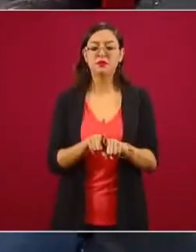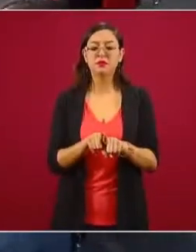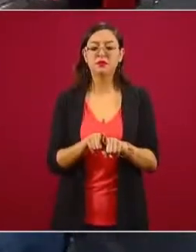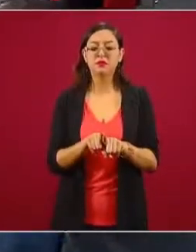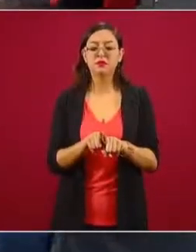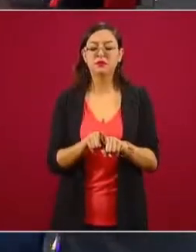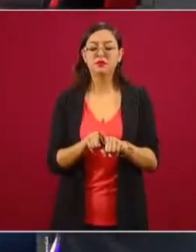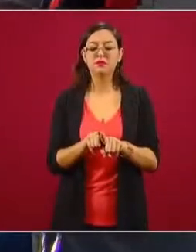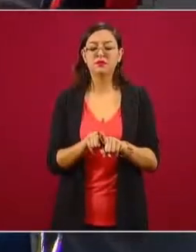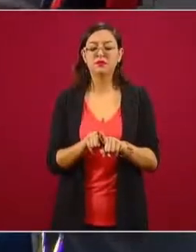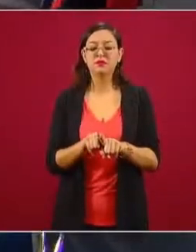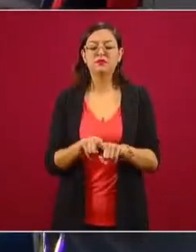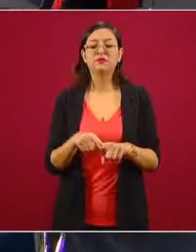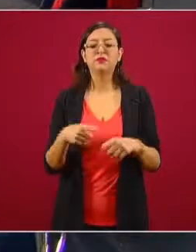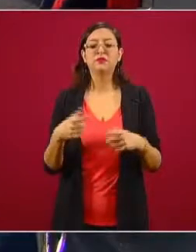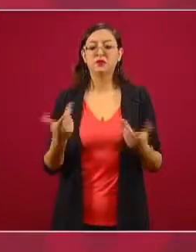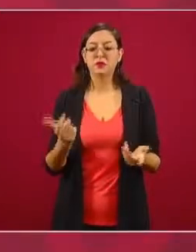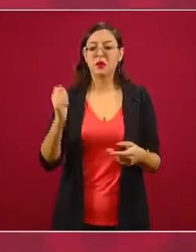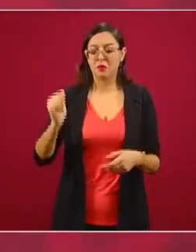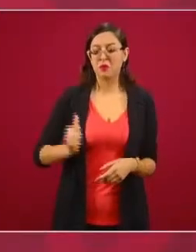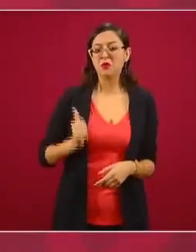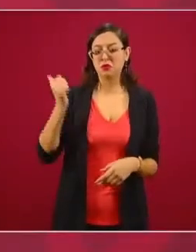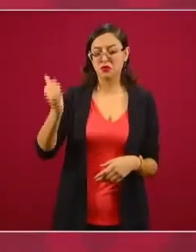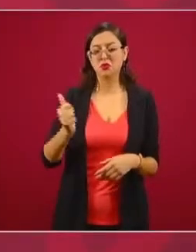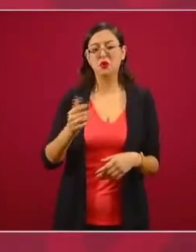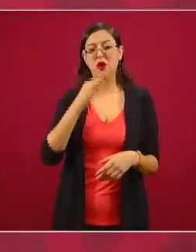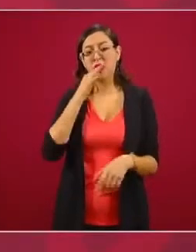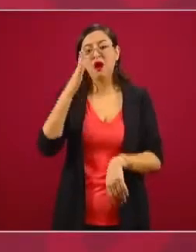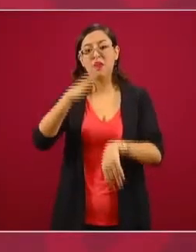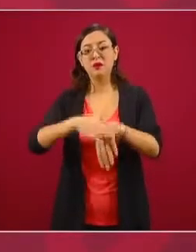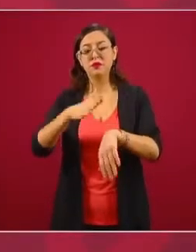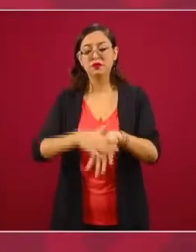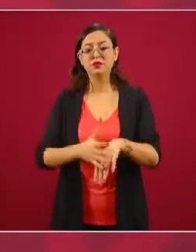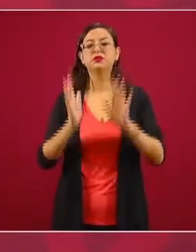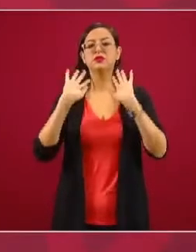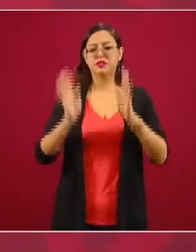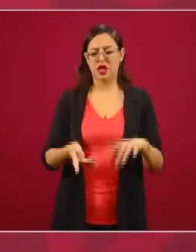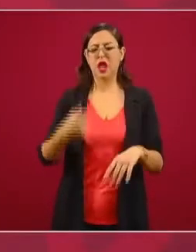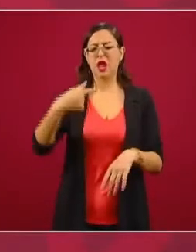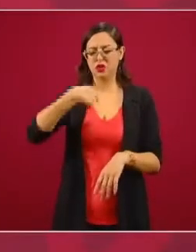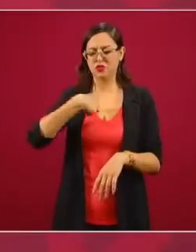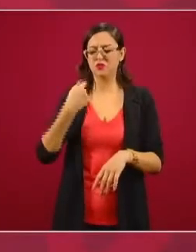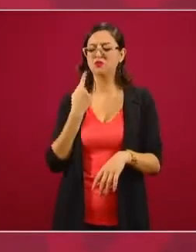que me hice la prueba del COVID